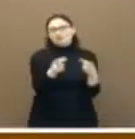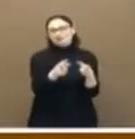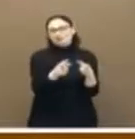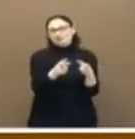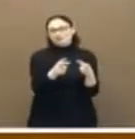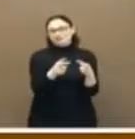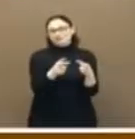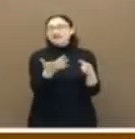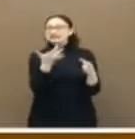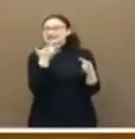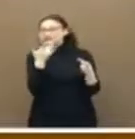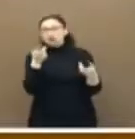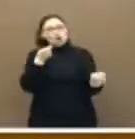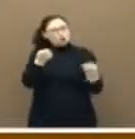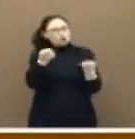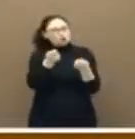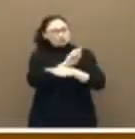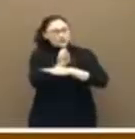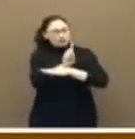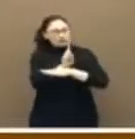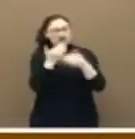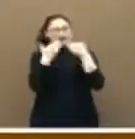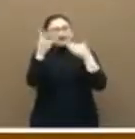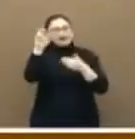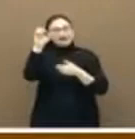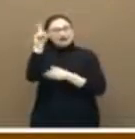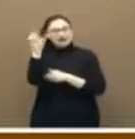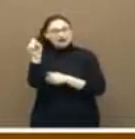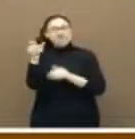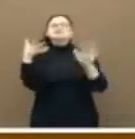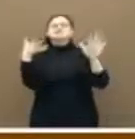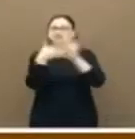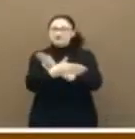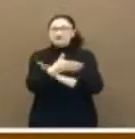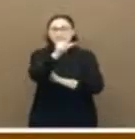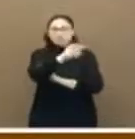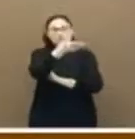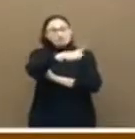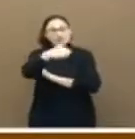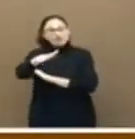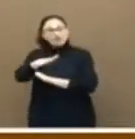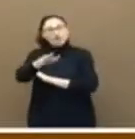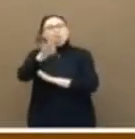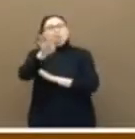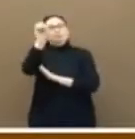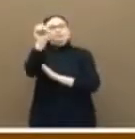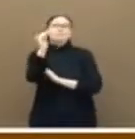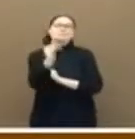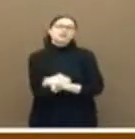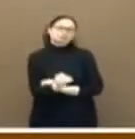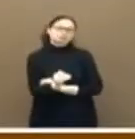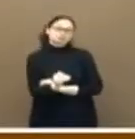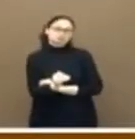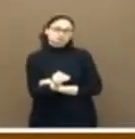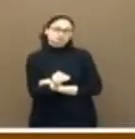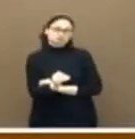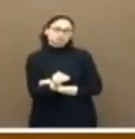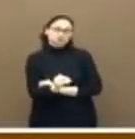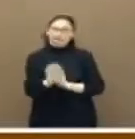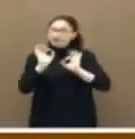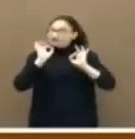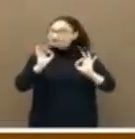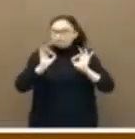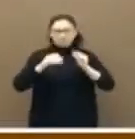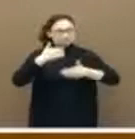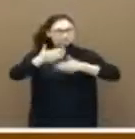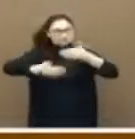% en los controles de velocidad por radar reduciría a las víctimas mortales en torno a un 4% y, asimismo,